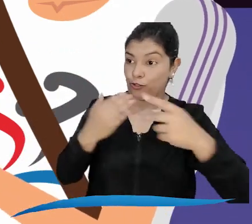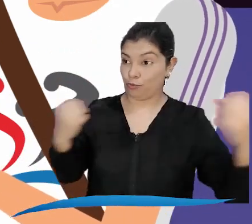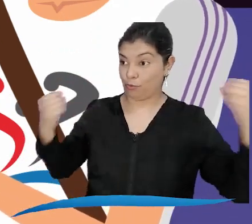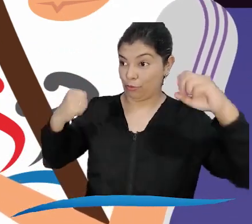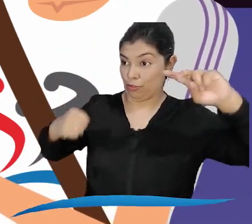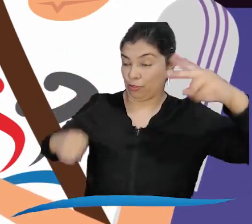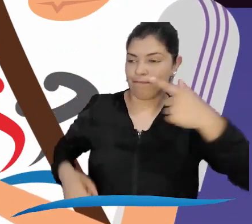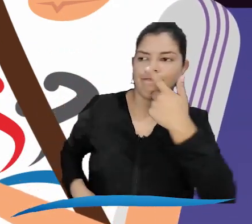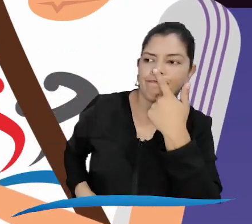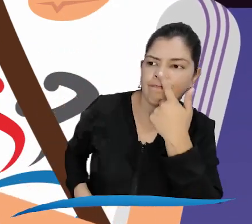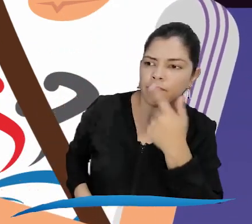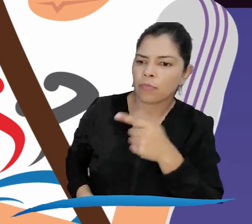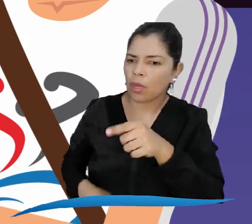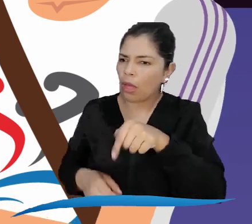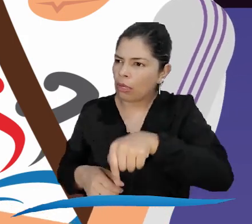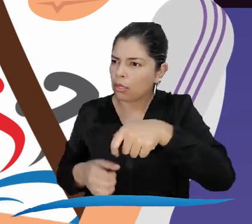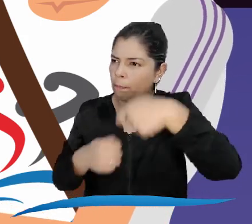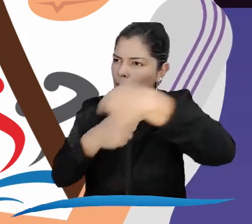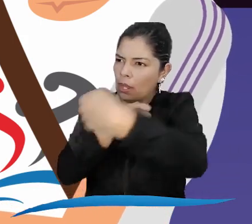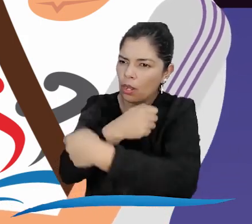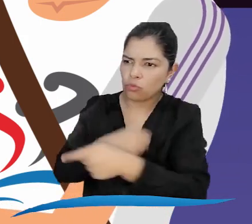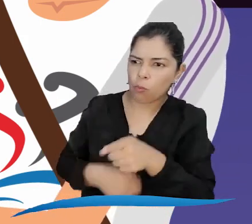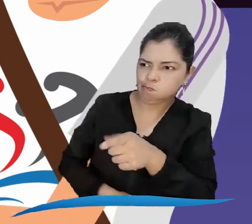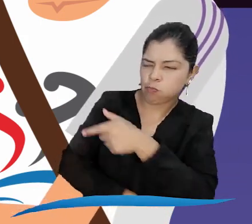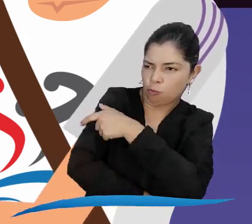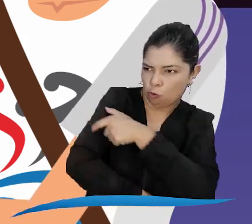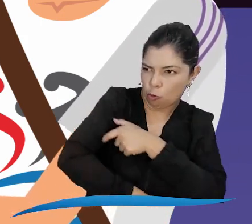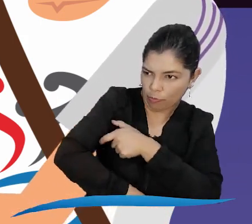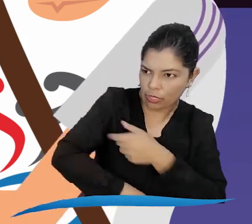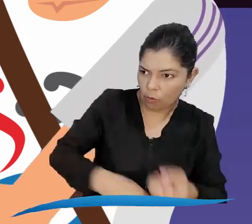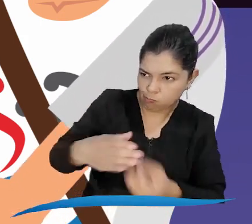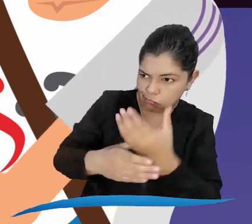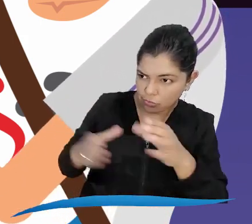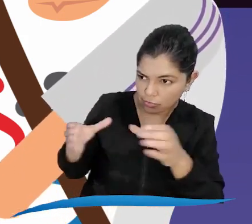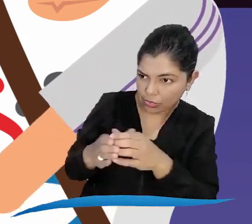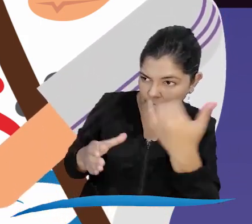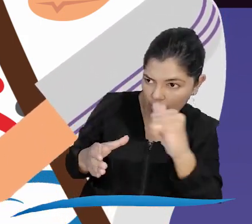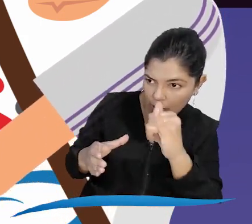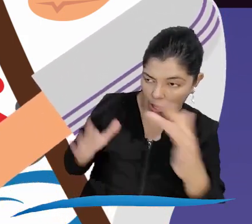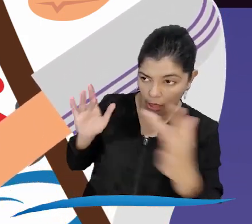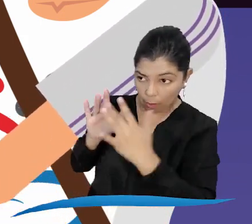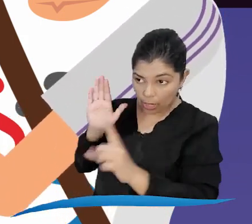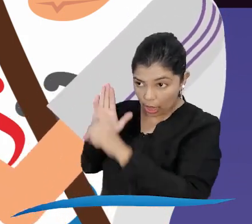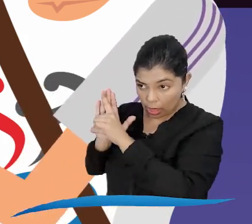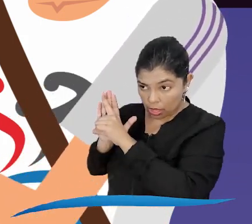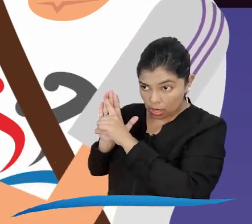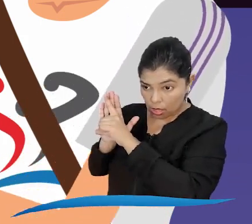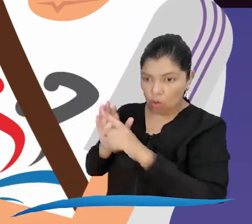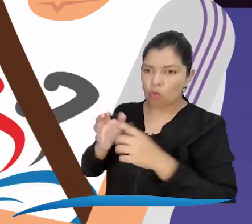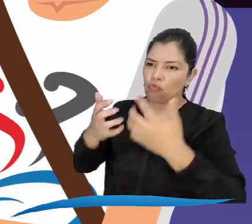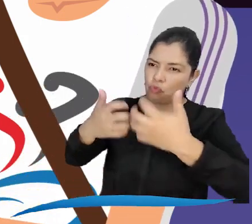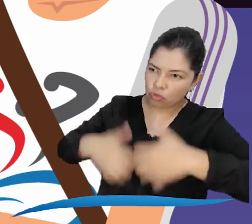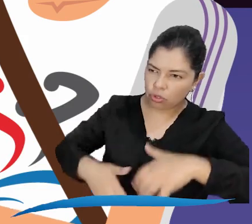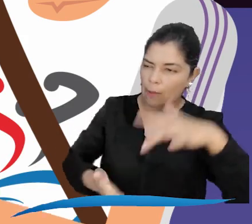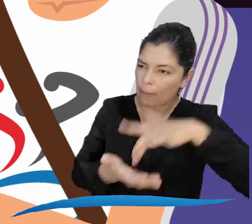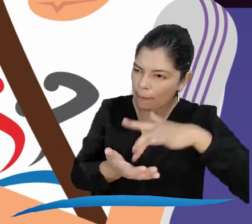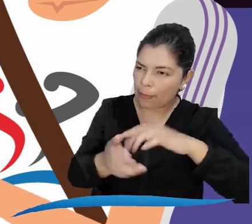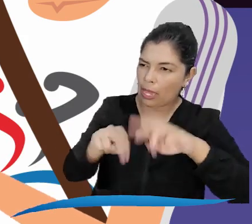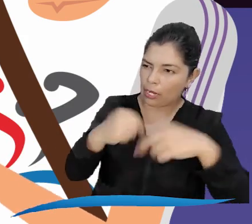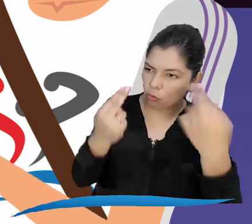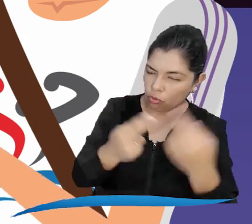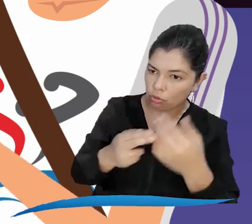proyecto Sport Power II nos interesa saber si realmente según la ley en el municipio hay o no hay un comité debidamente conformado,